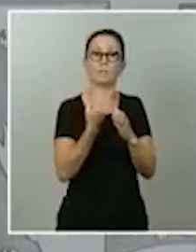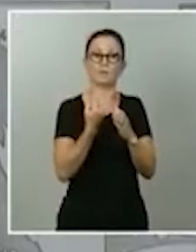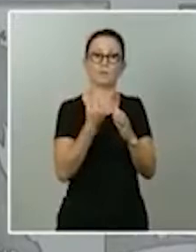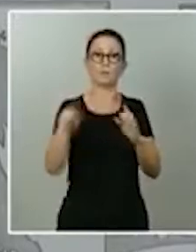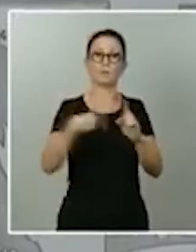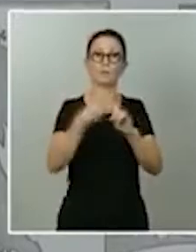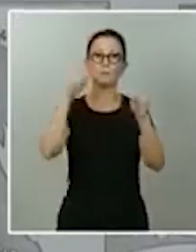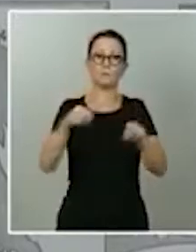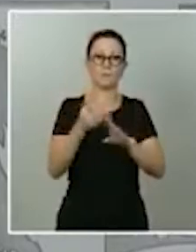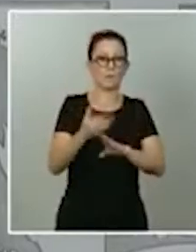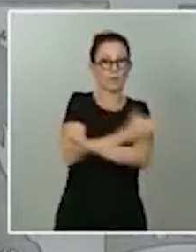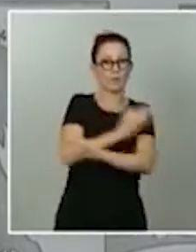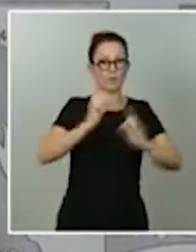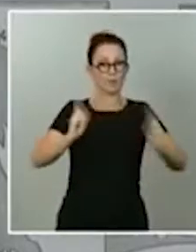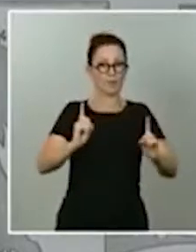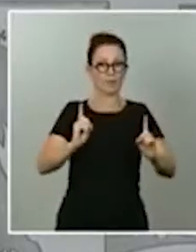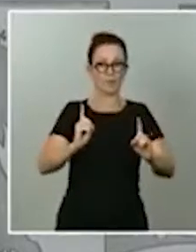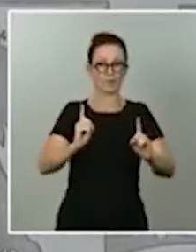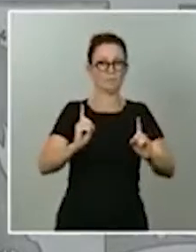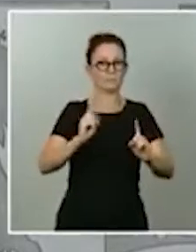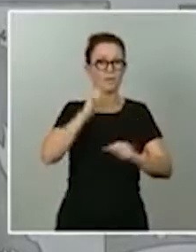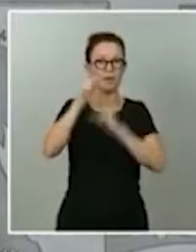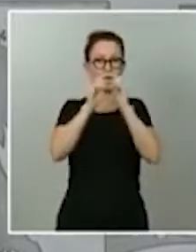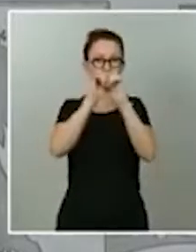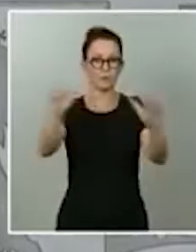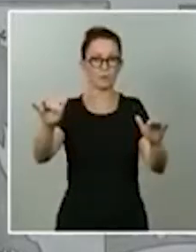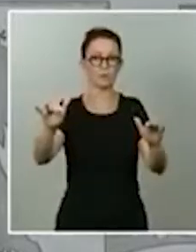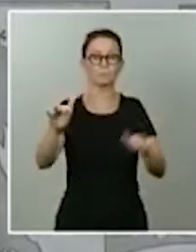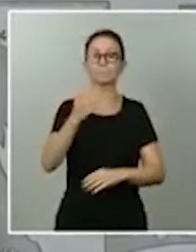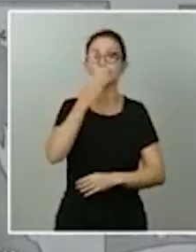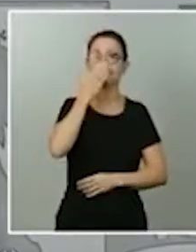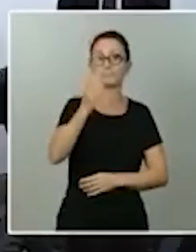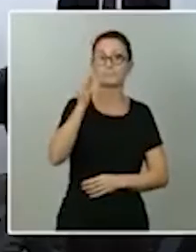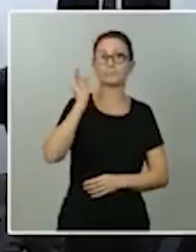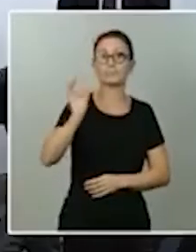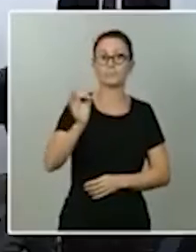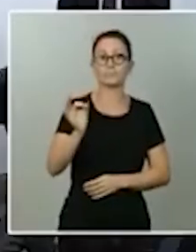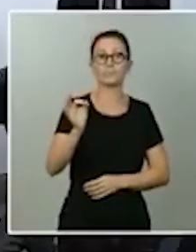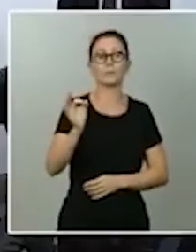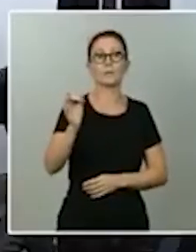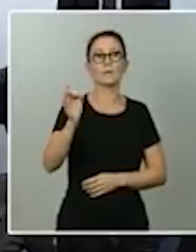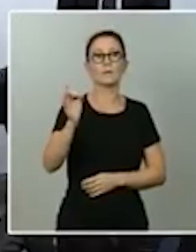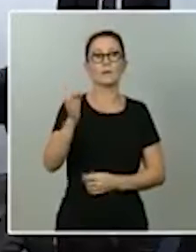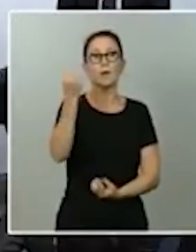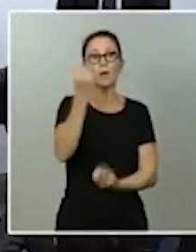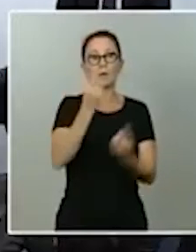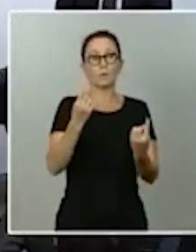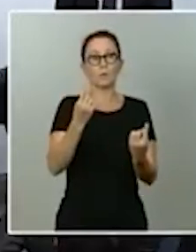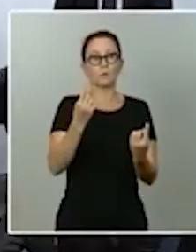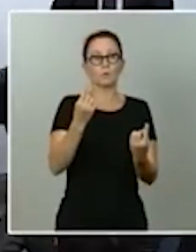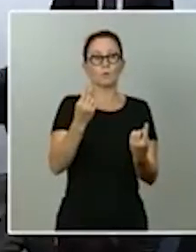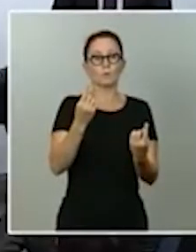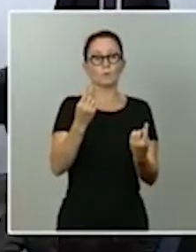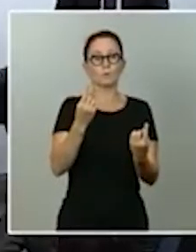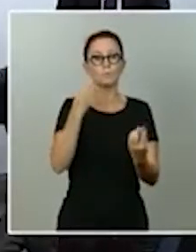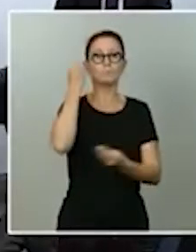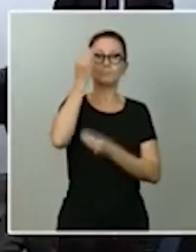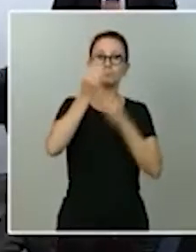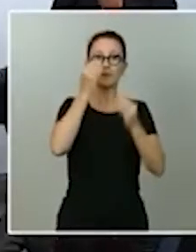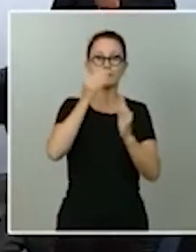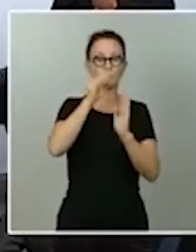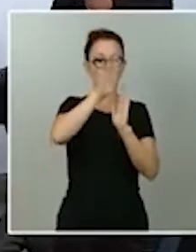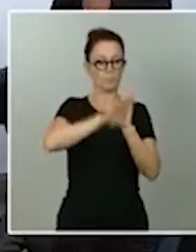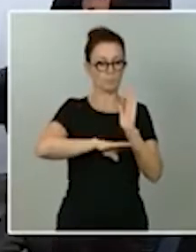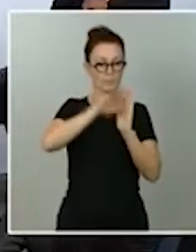virus. Es verdad que muchos de nosotros tendemos a pensar que las medidas que tenemos que poner en marcha ahora,